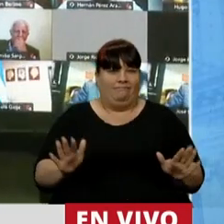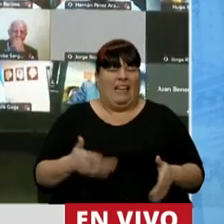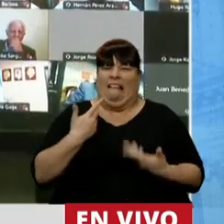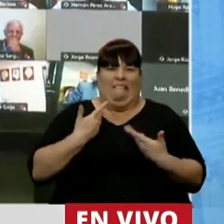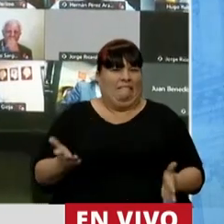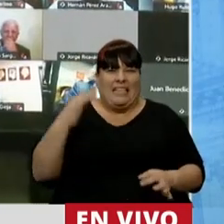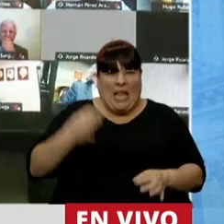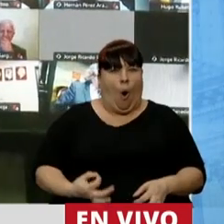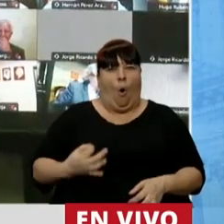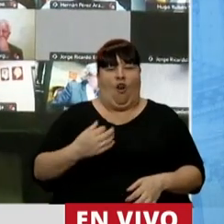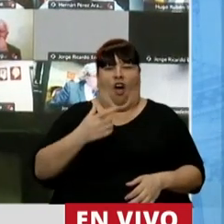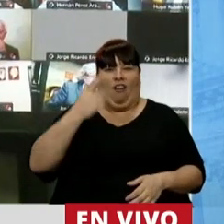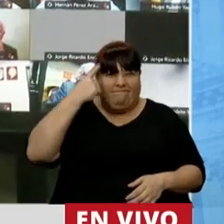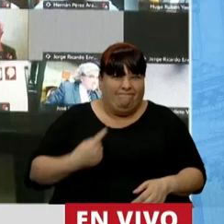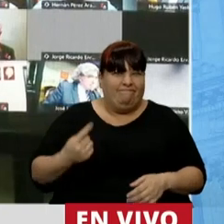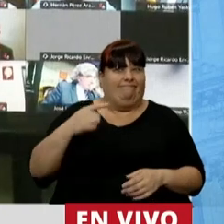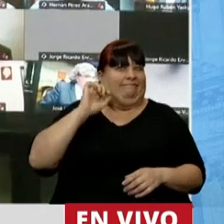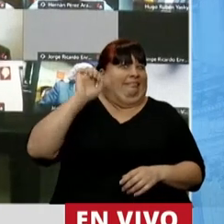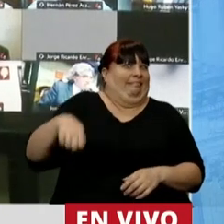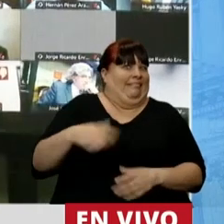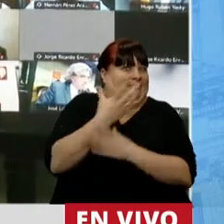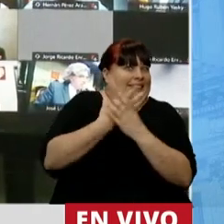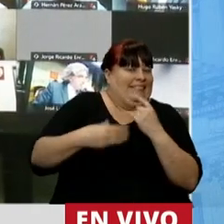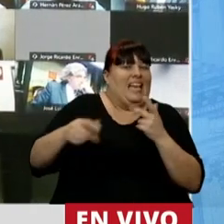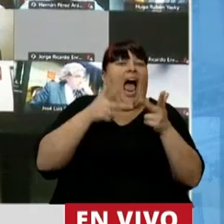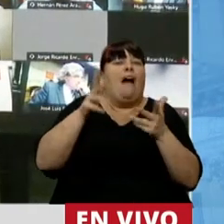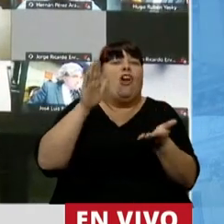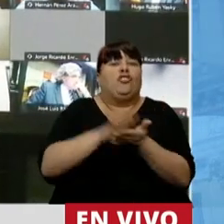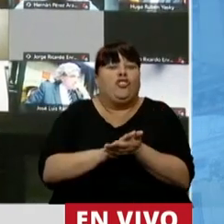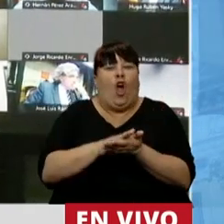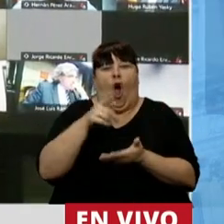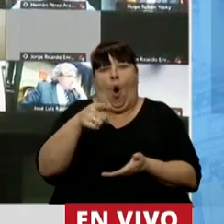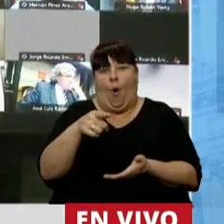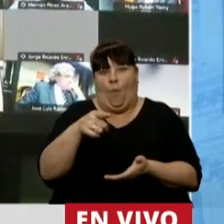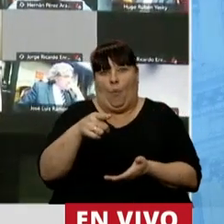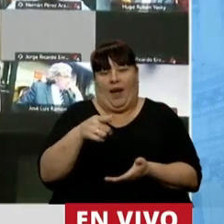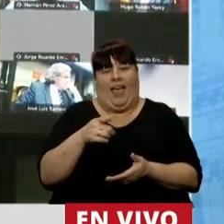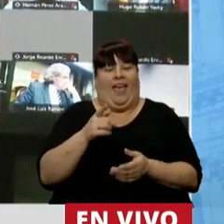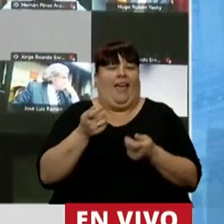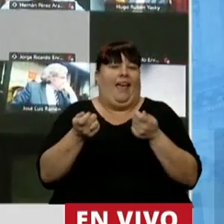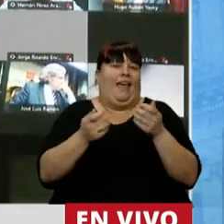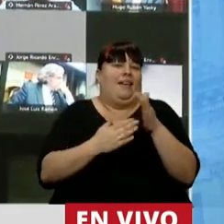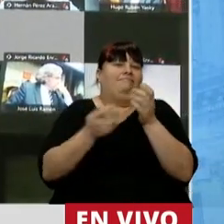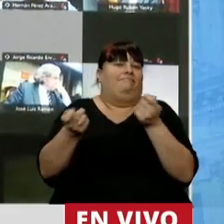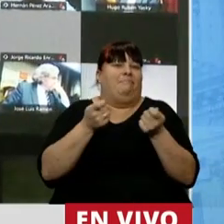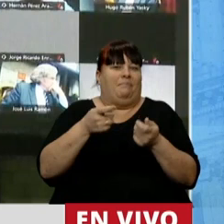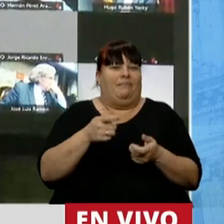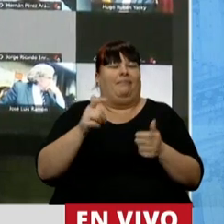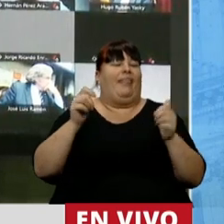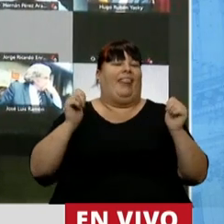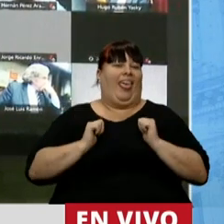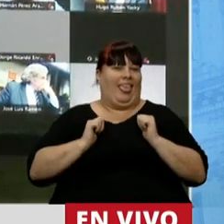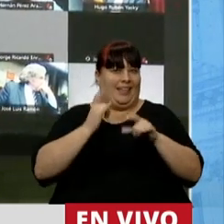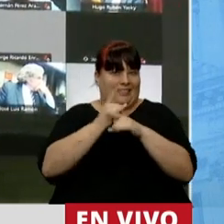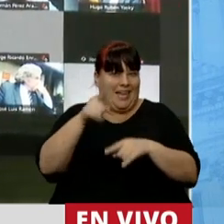qué triste debe ser mirar para otro lado cuando se menciona al domador de reposera,